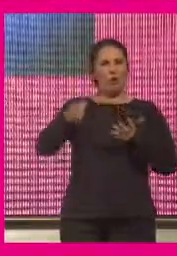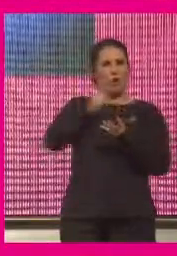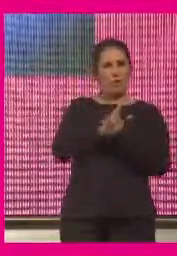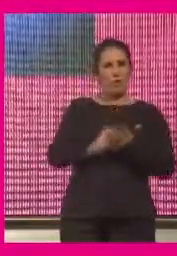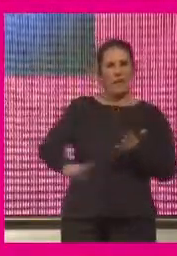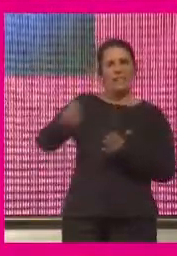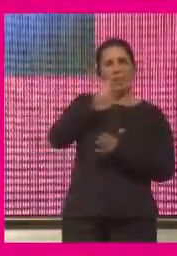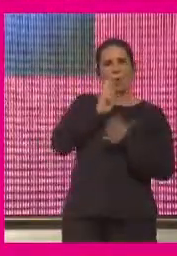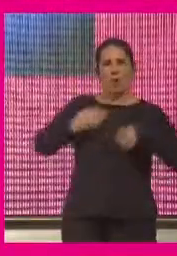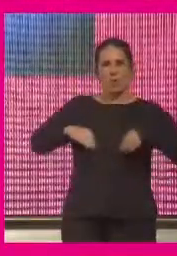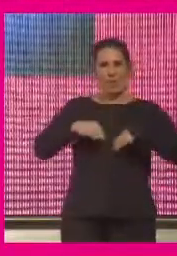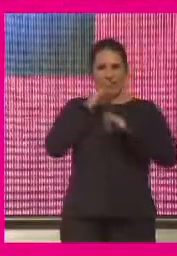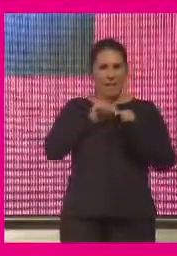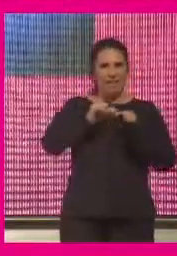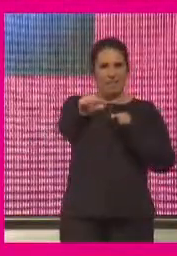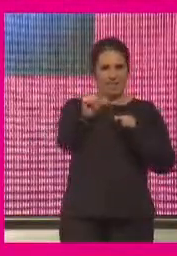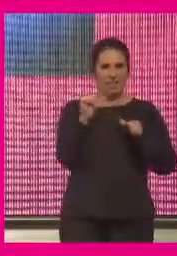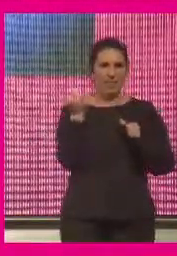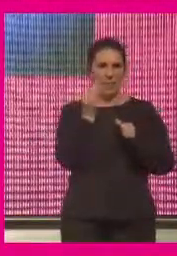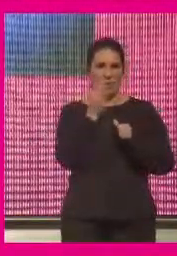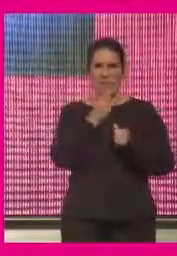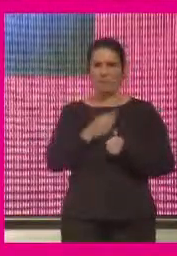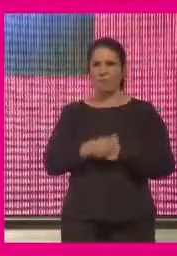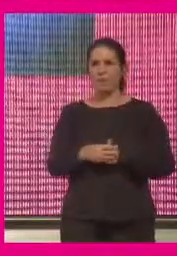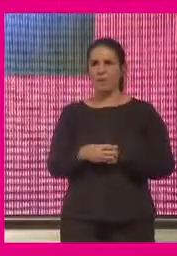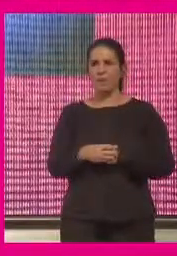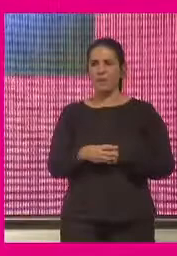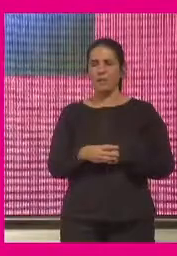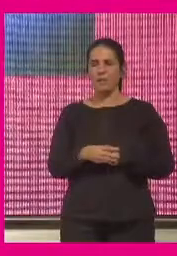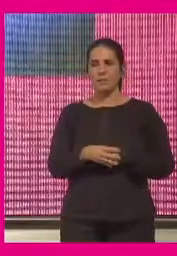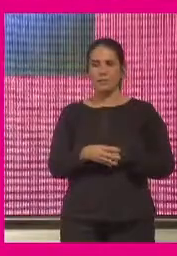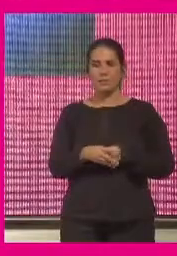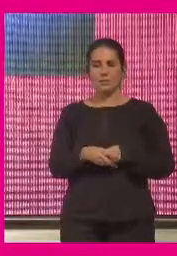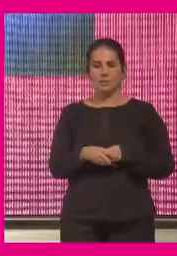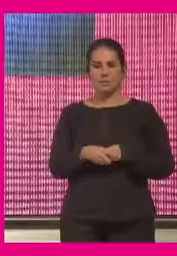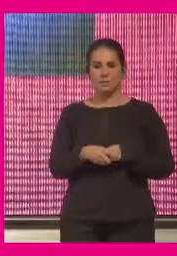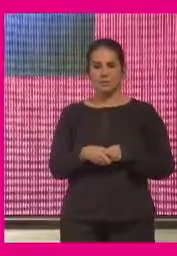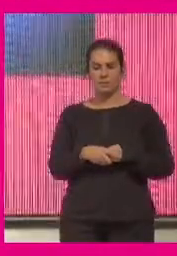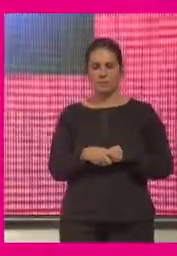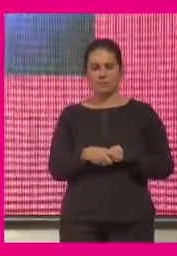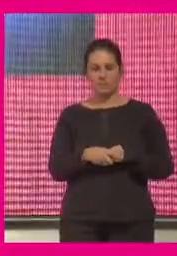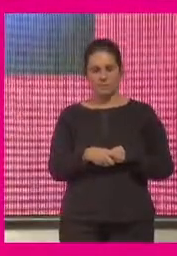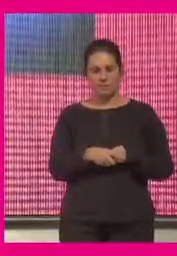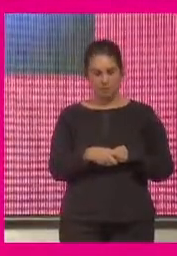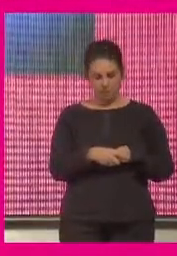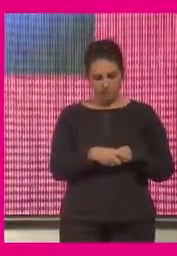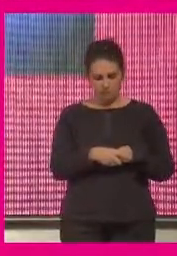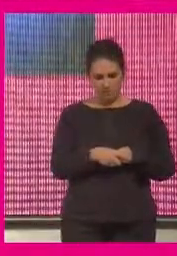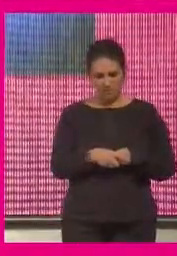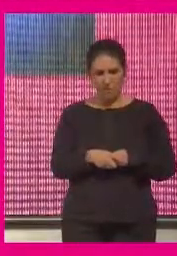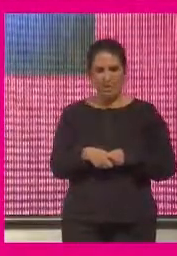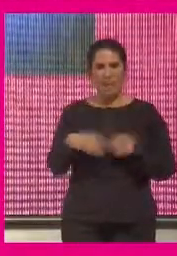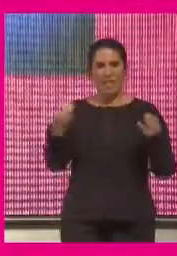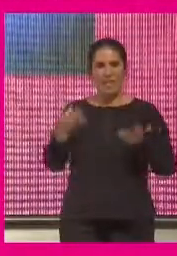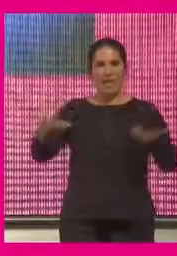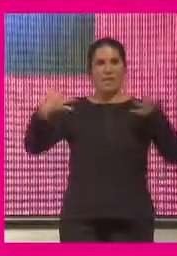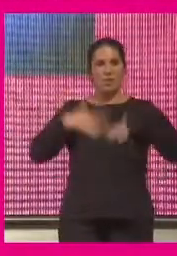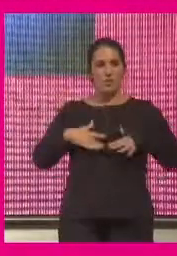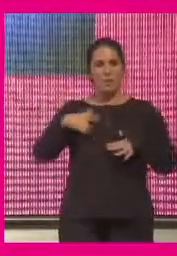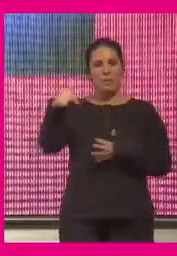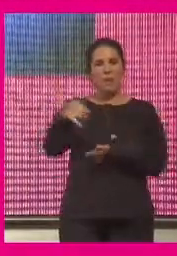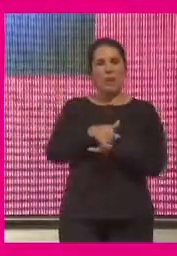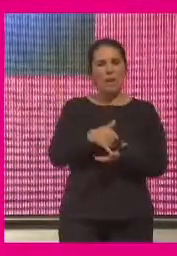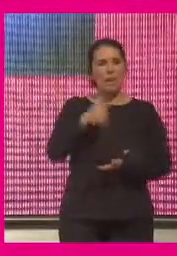en la normalidad que tendremos por delante y que requieren evidentemente la asimilación de que ese cuerpo esa vulnerabilidad